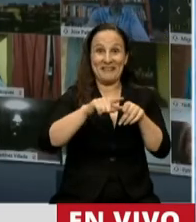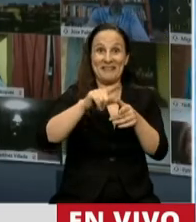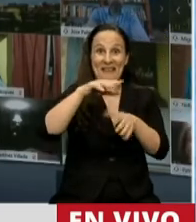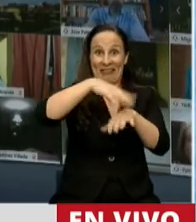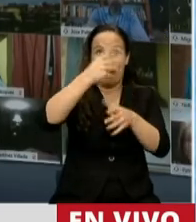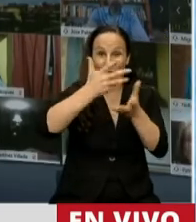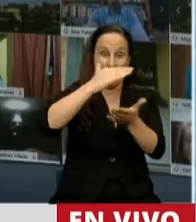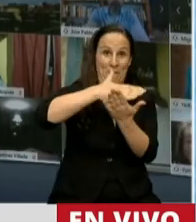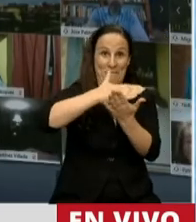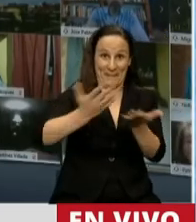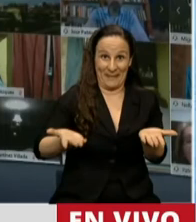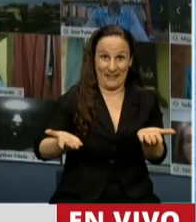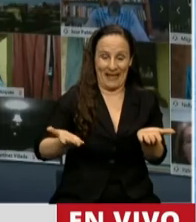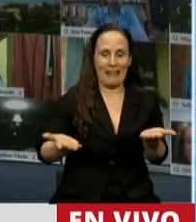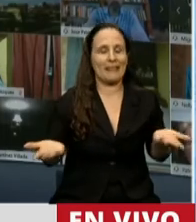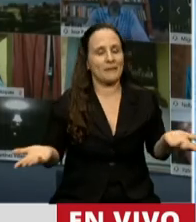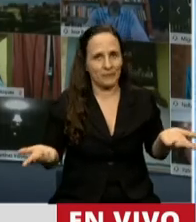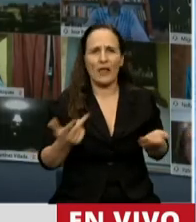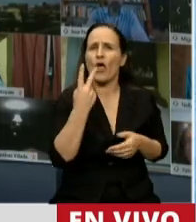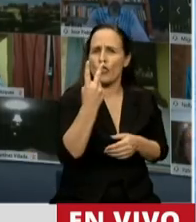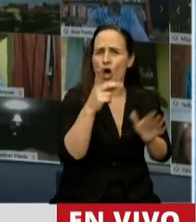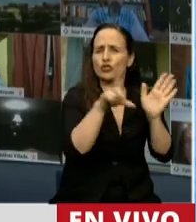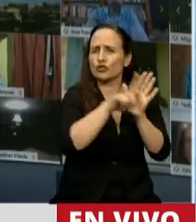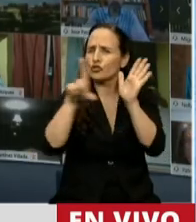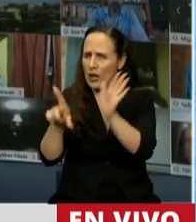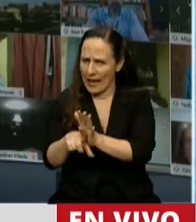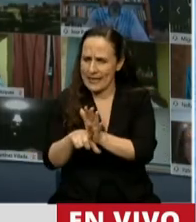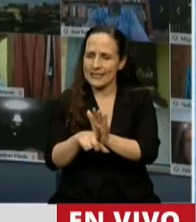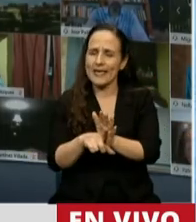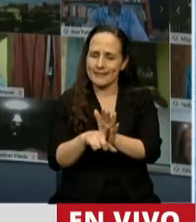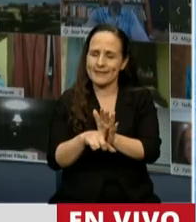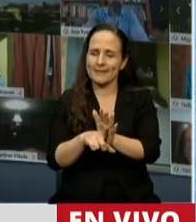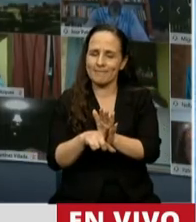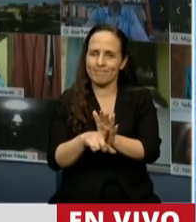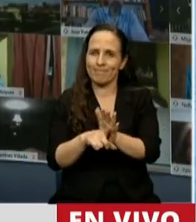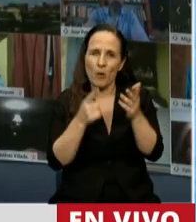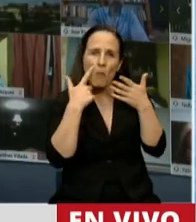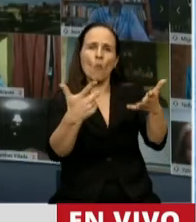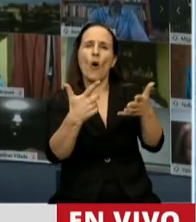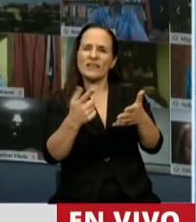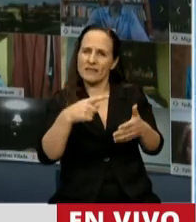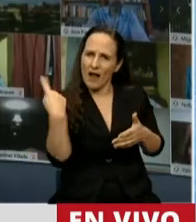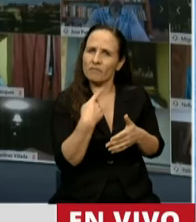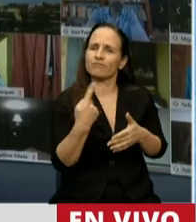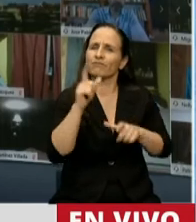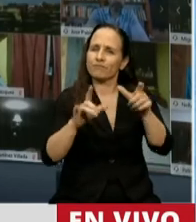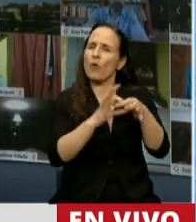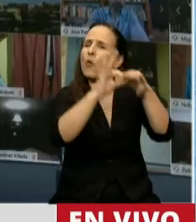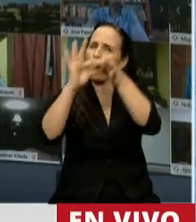leyes que demuestran que sí, que es posible unirnos en las causas nacionales.